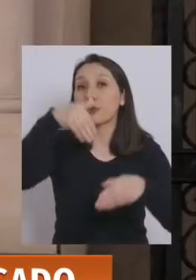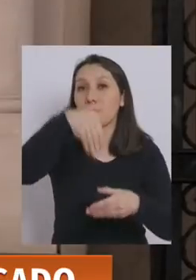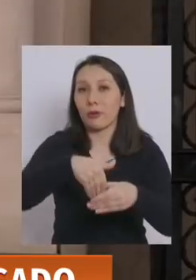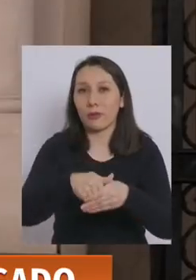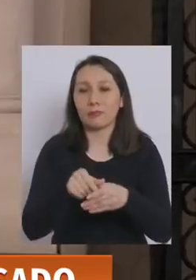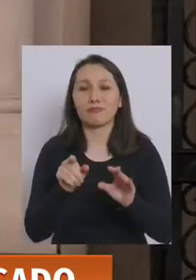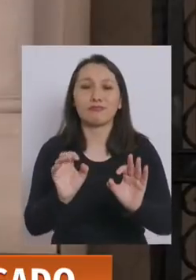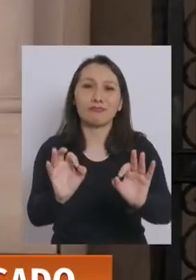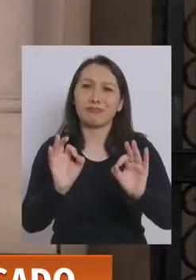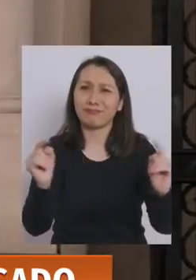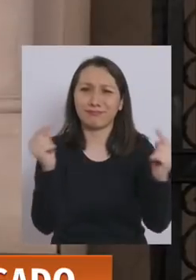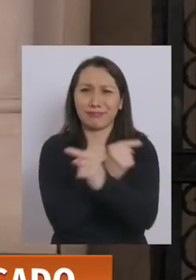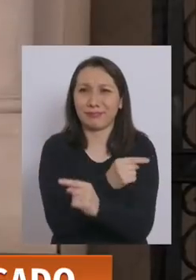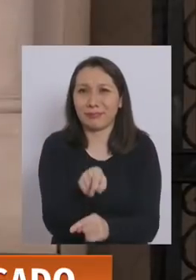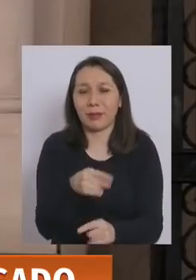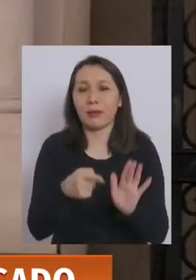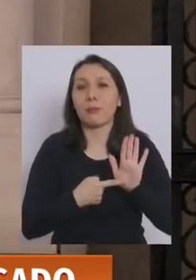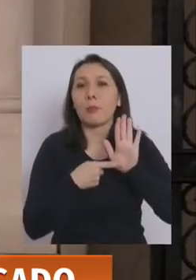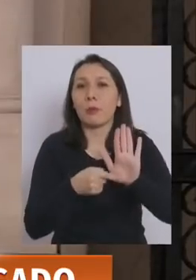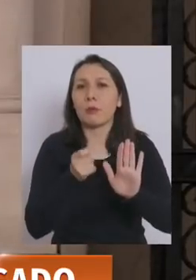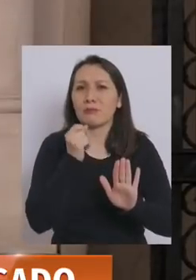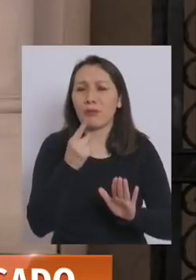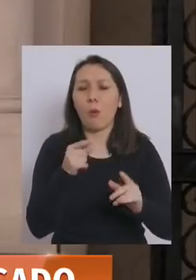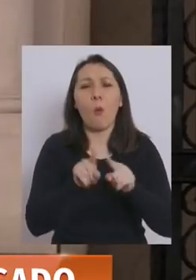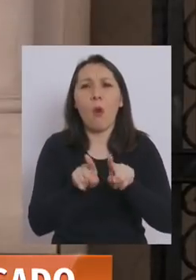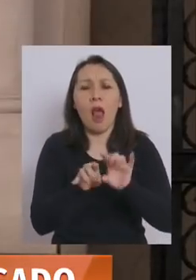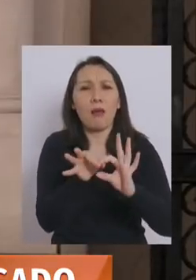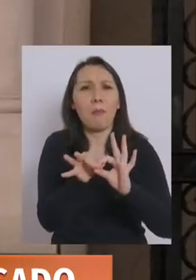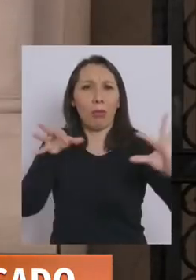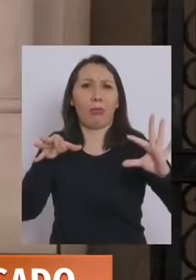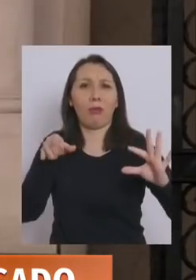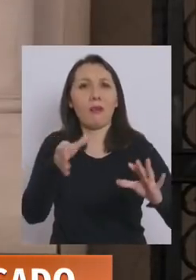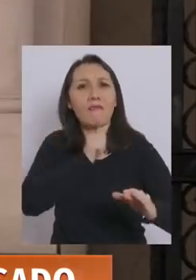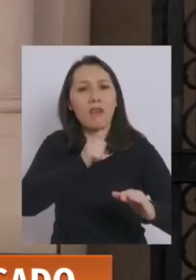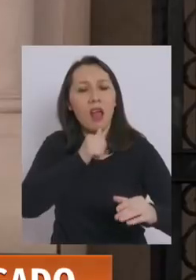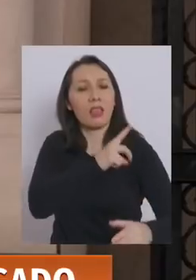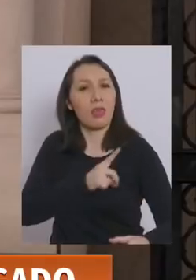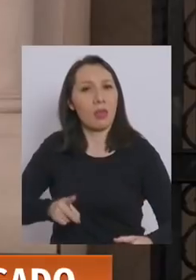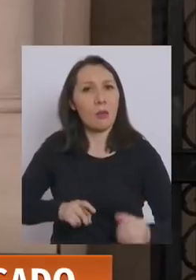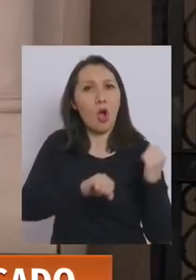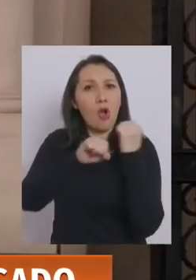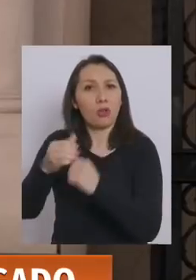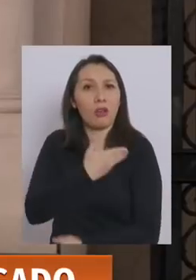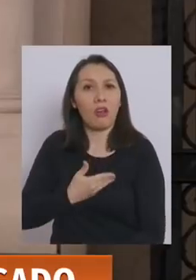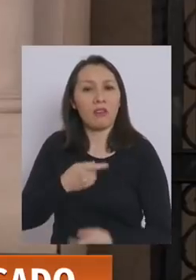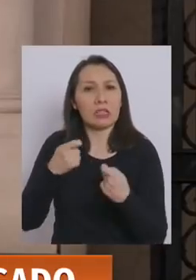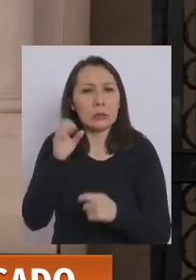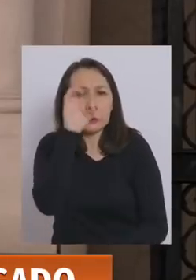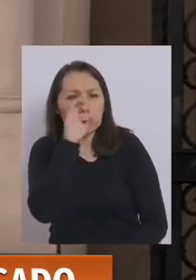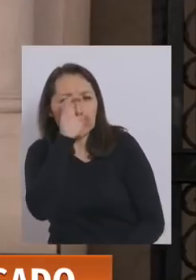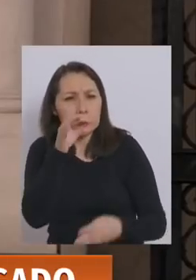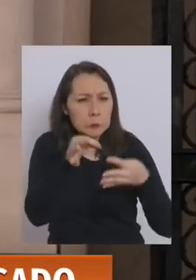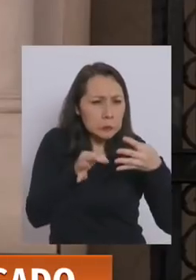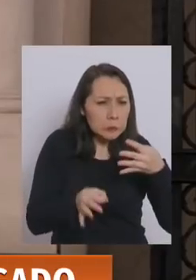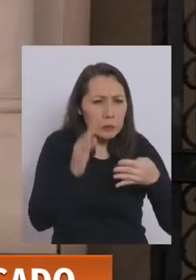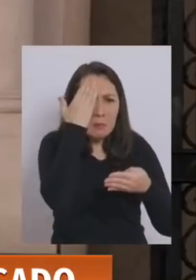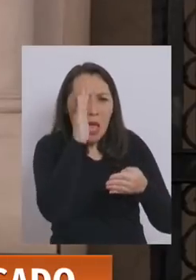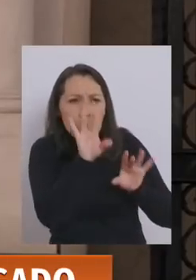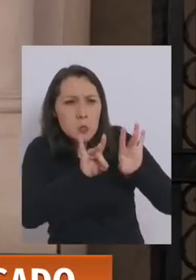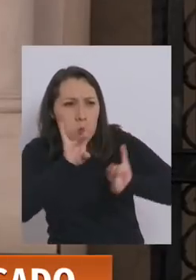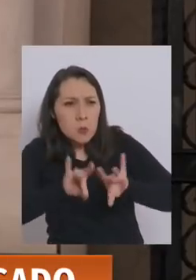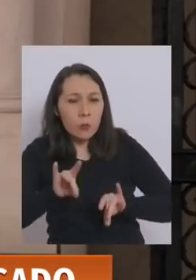Creo que es exactamente lo contrario. Demuestra cuán desconectados pueden estar esos parlamentarios opositores por tratar de encontrar todo malo.